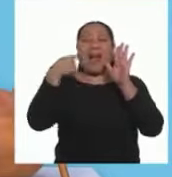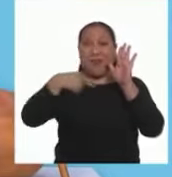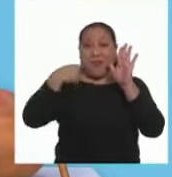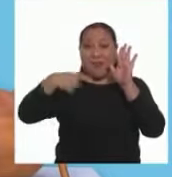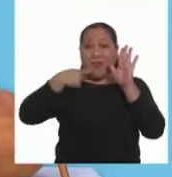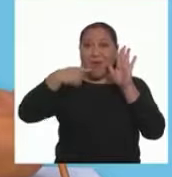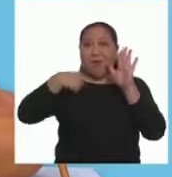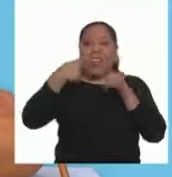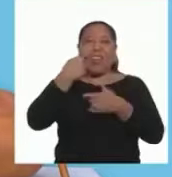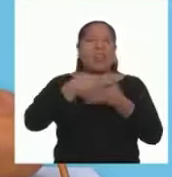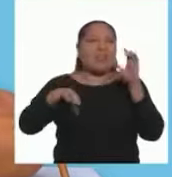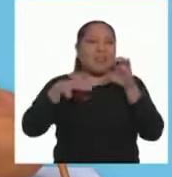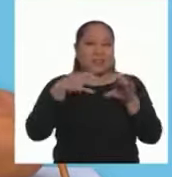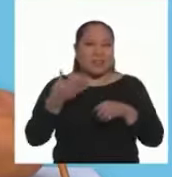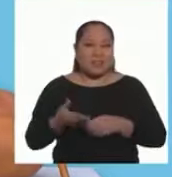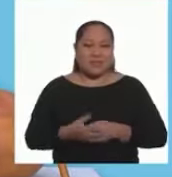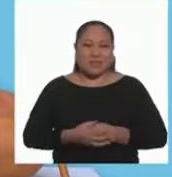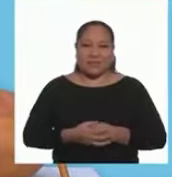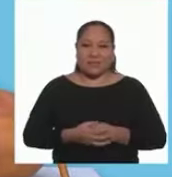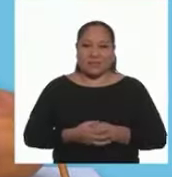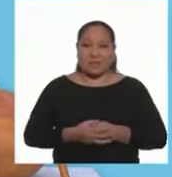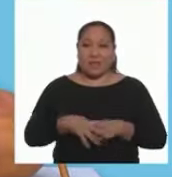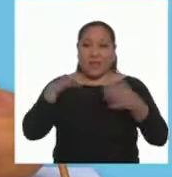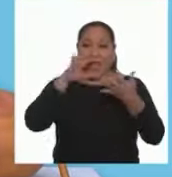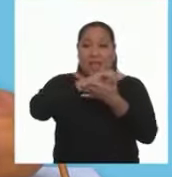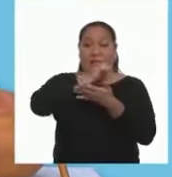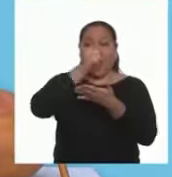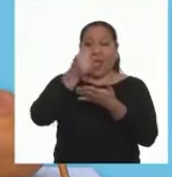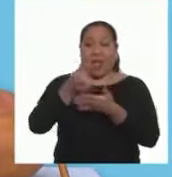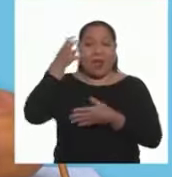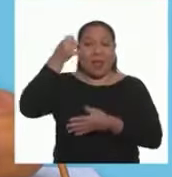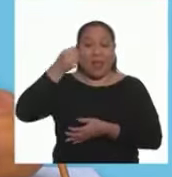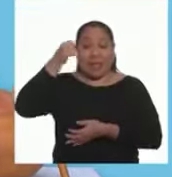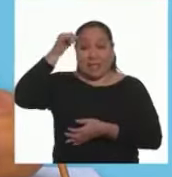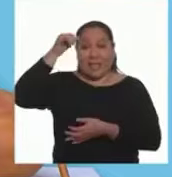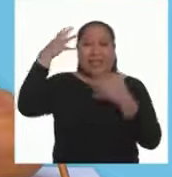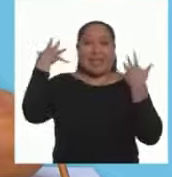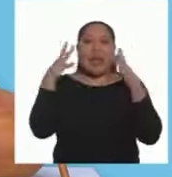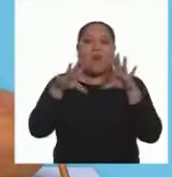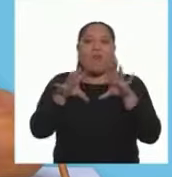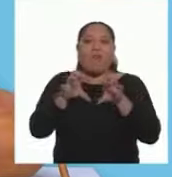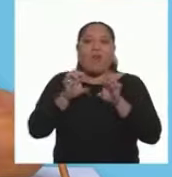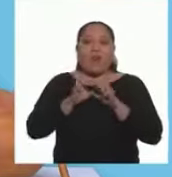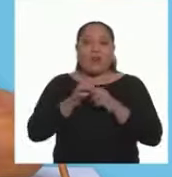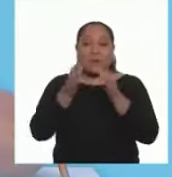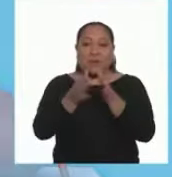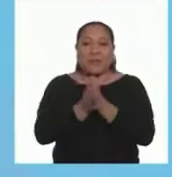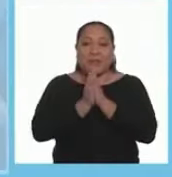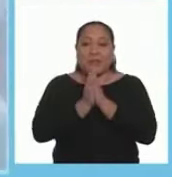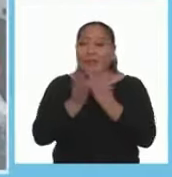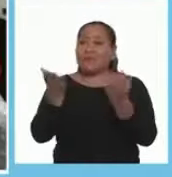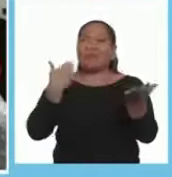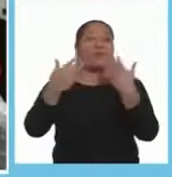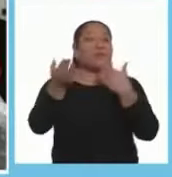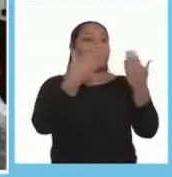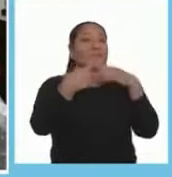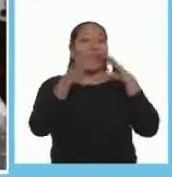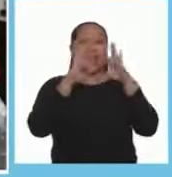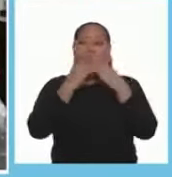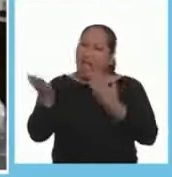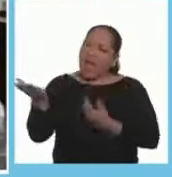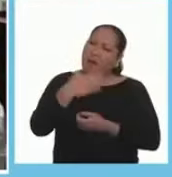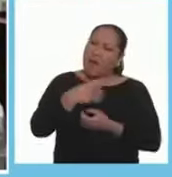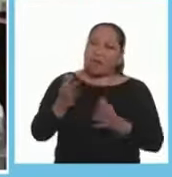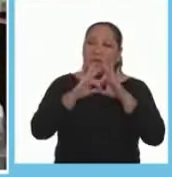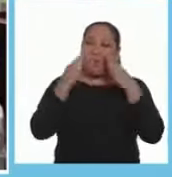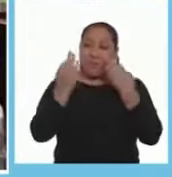y comente las acciones Que realizaron Cuando el arroz con leche ya esté frío Pídanle que